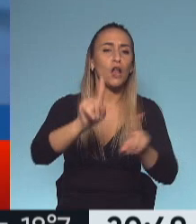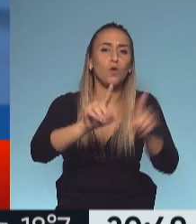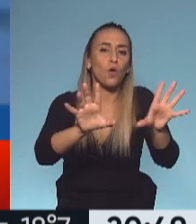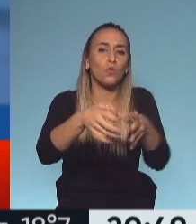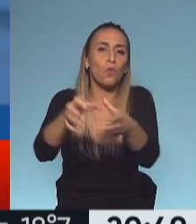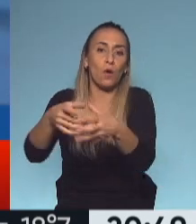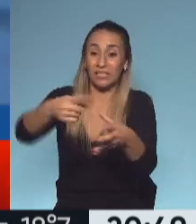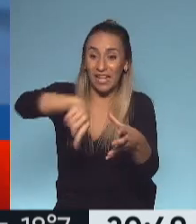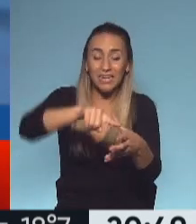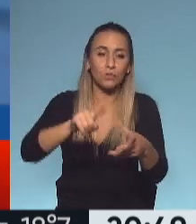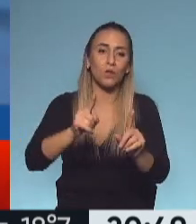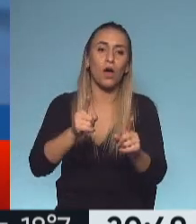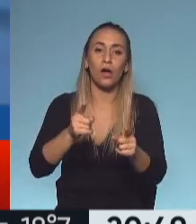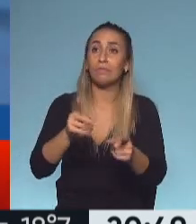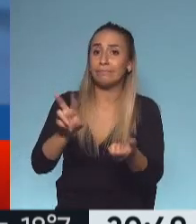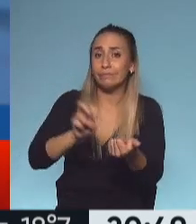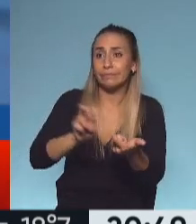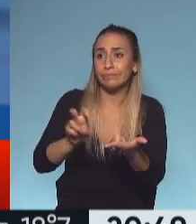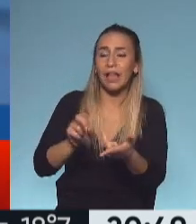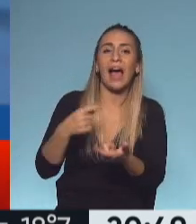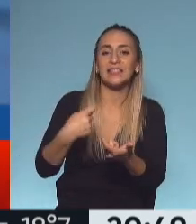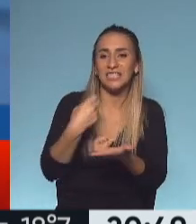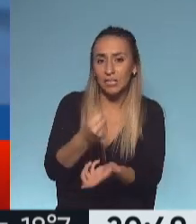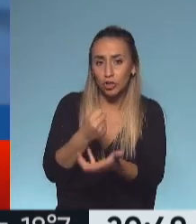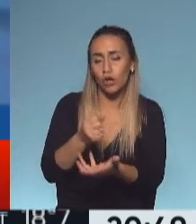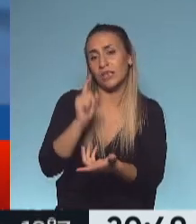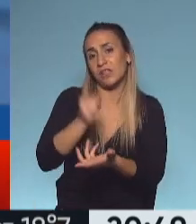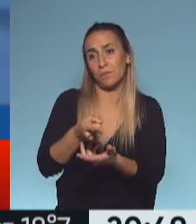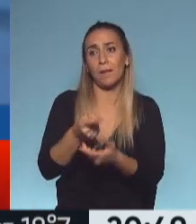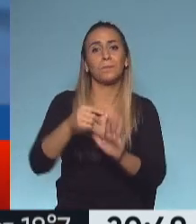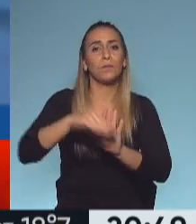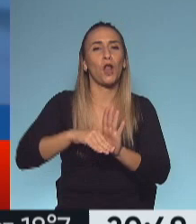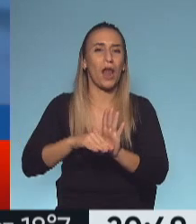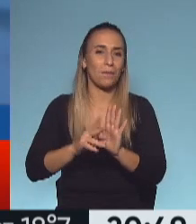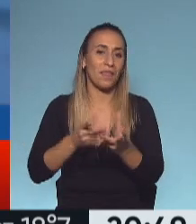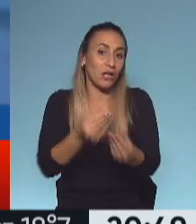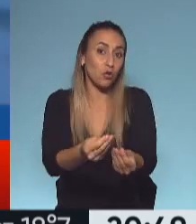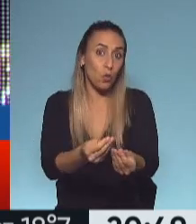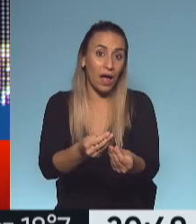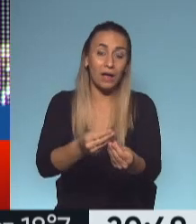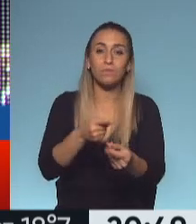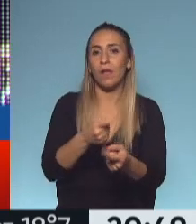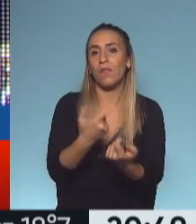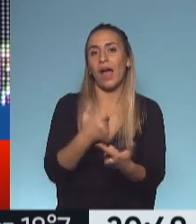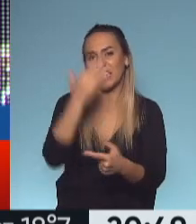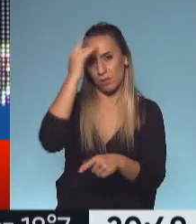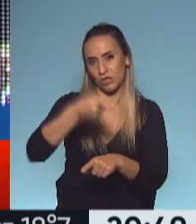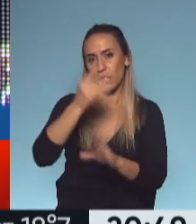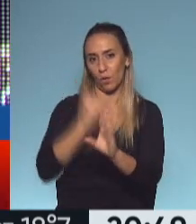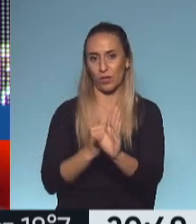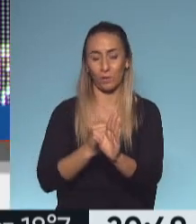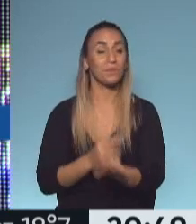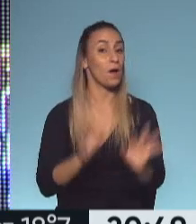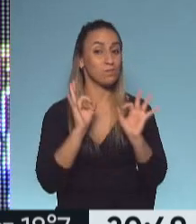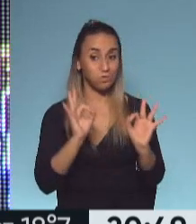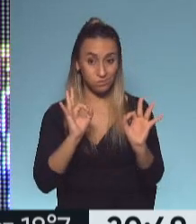el que comparten todas estas asignaciones y programas sociales que hemos repasado recién en estos minutos. ¿Completo, Nasa? Completísimo. Punto final, entonces.